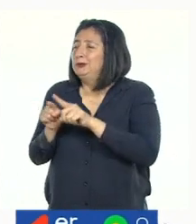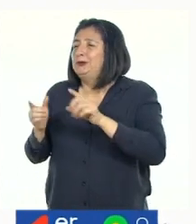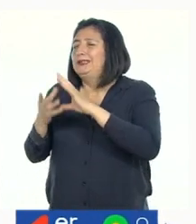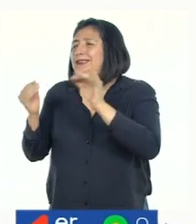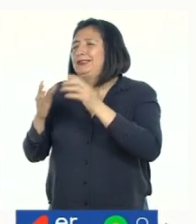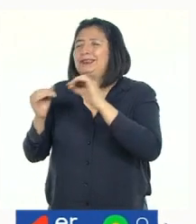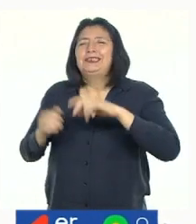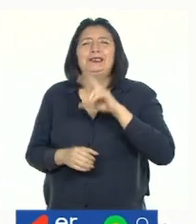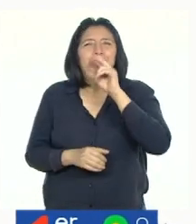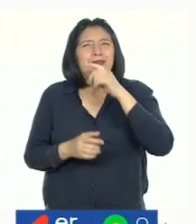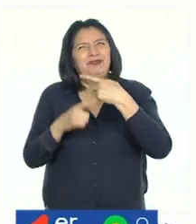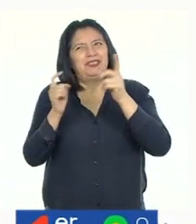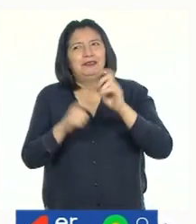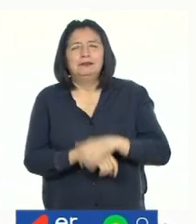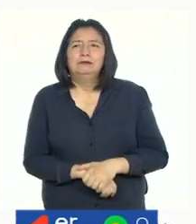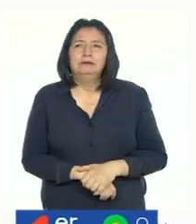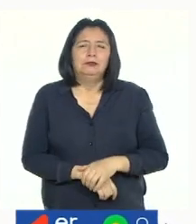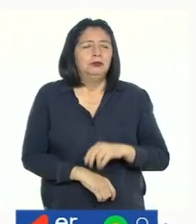patito feo.